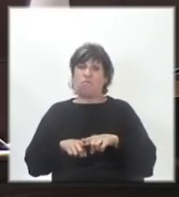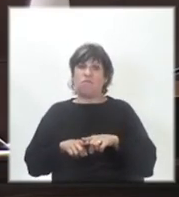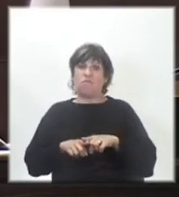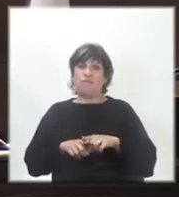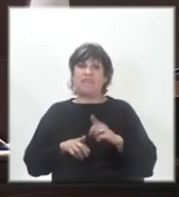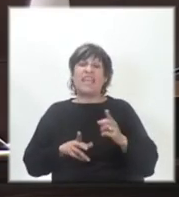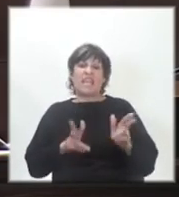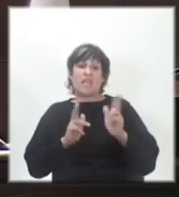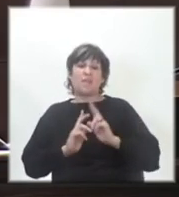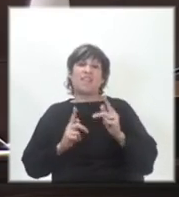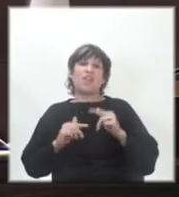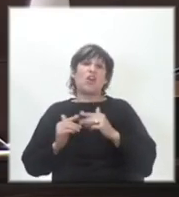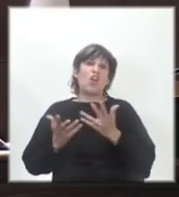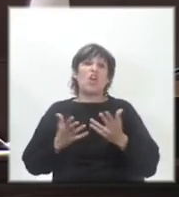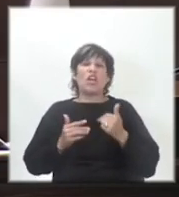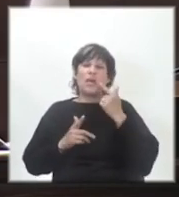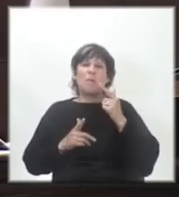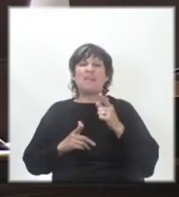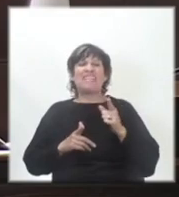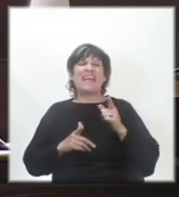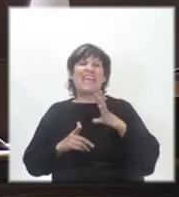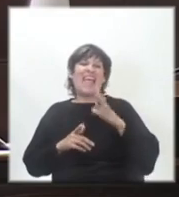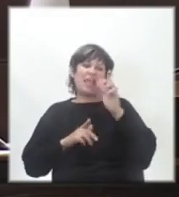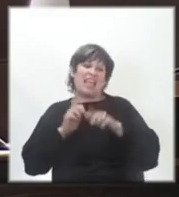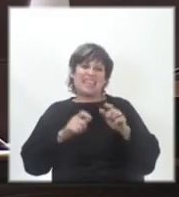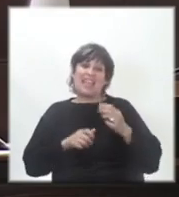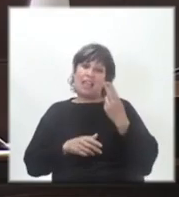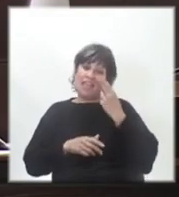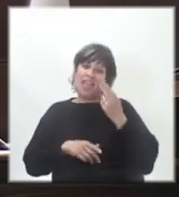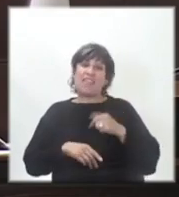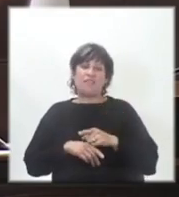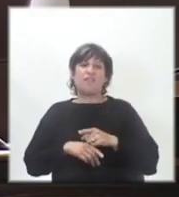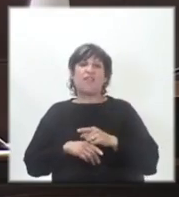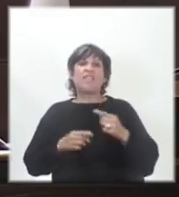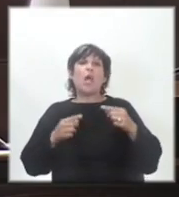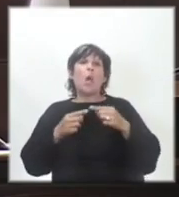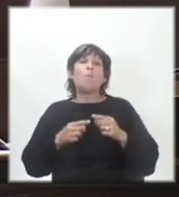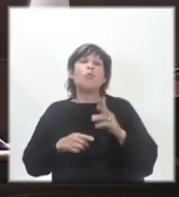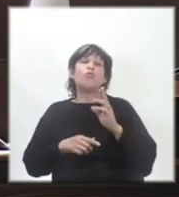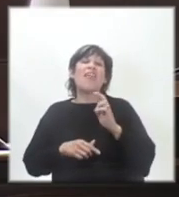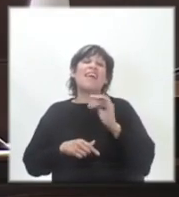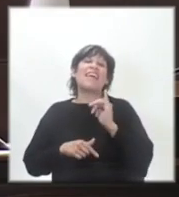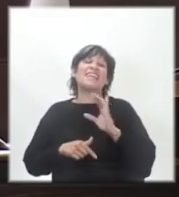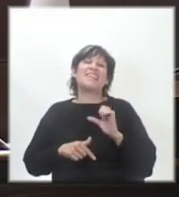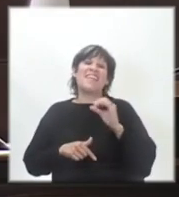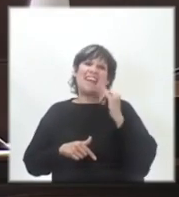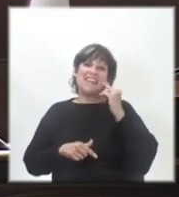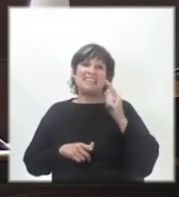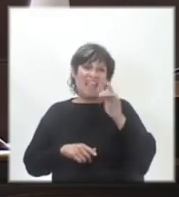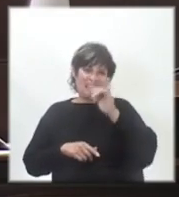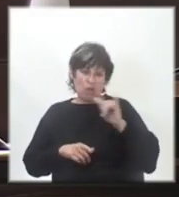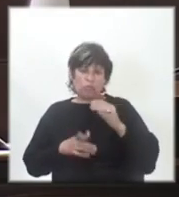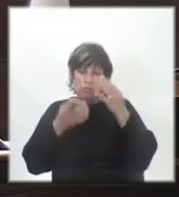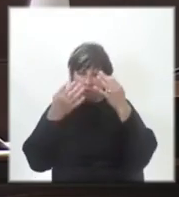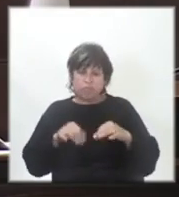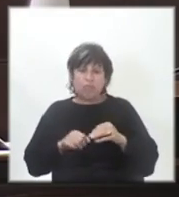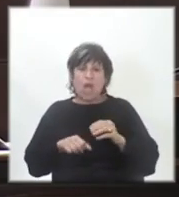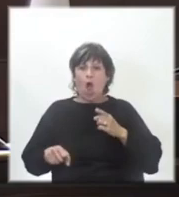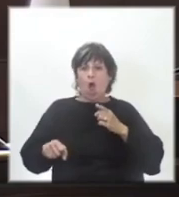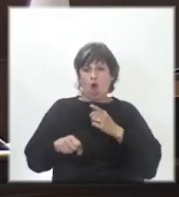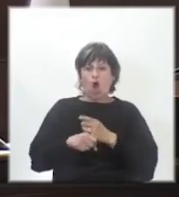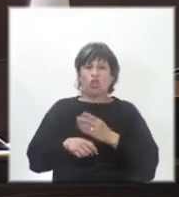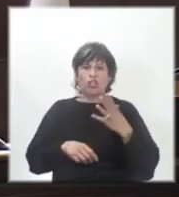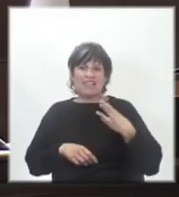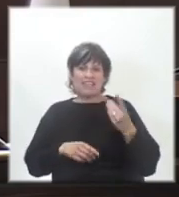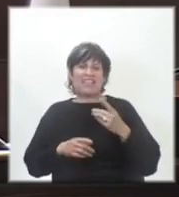Y me dijeron lo que pasa es hay gente que está de viva. En Punta de Rieles hay denuncias concretas contra el director de